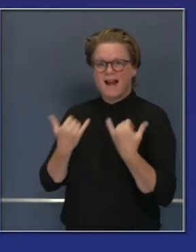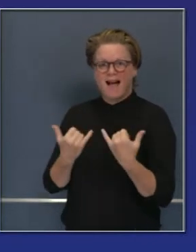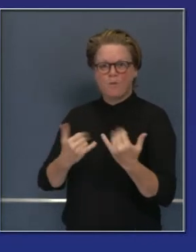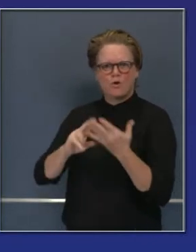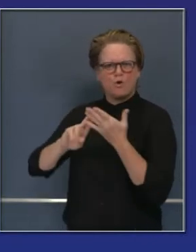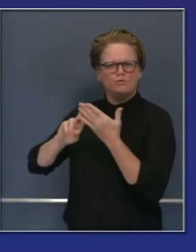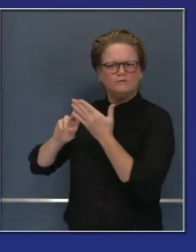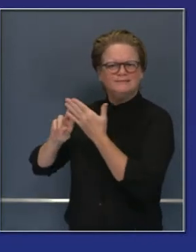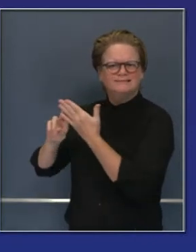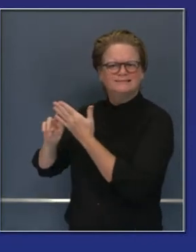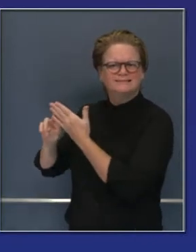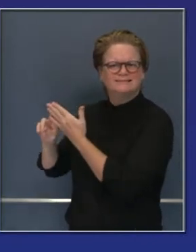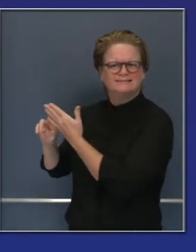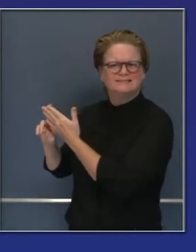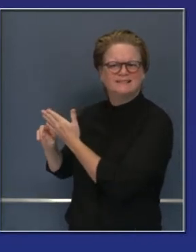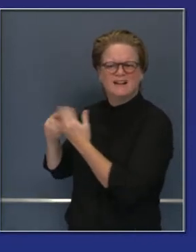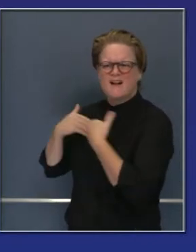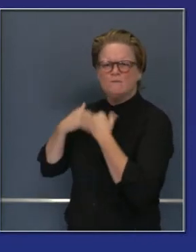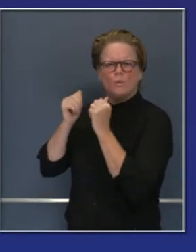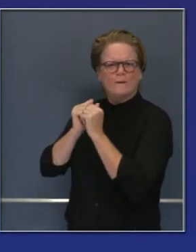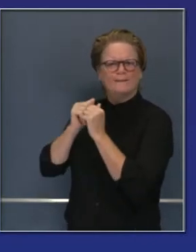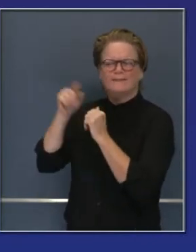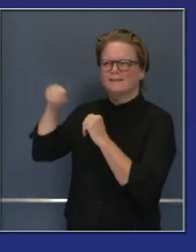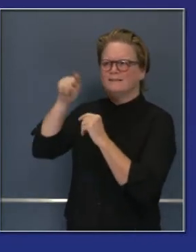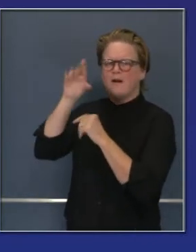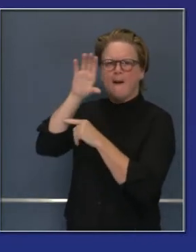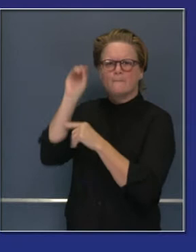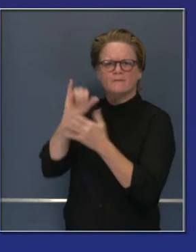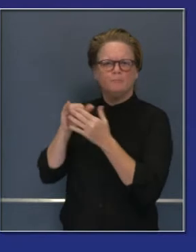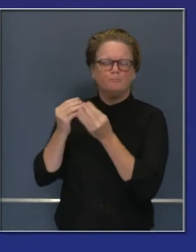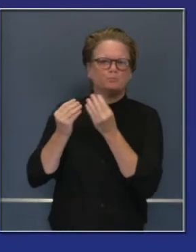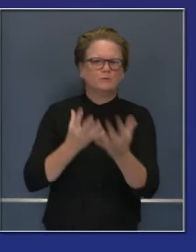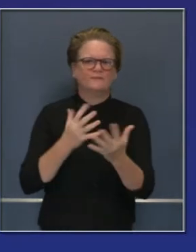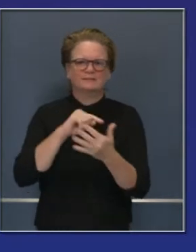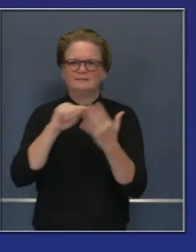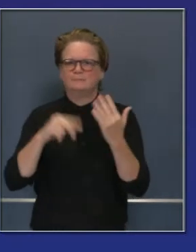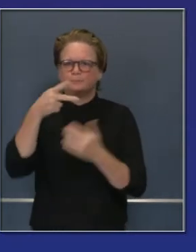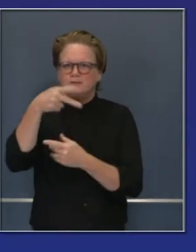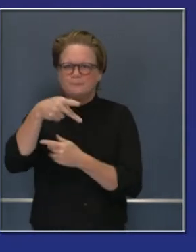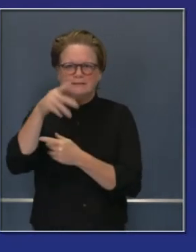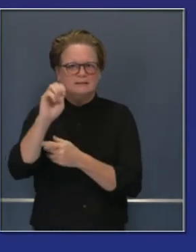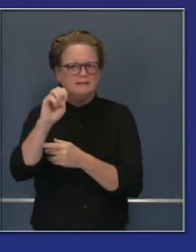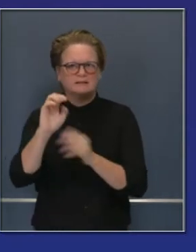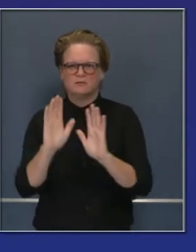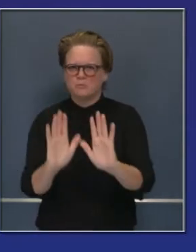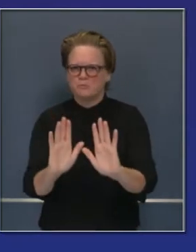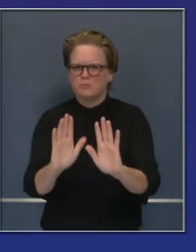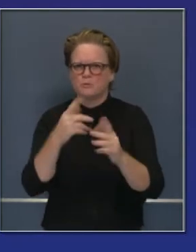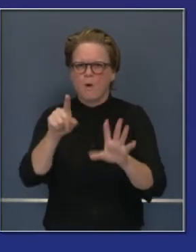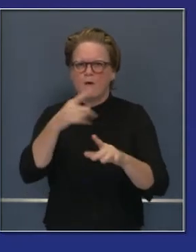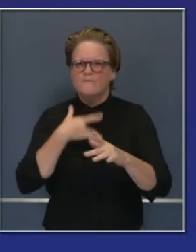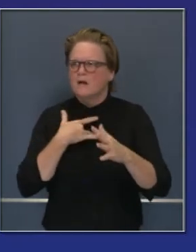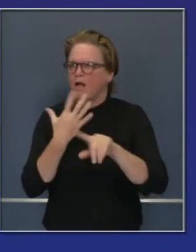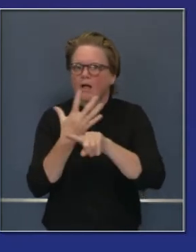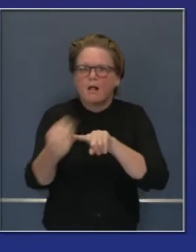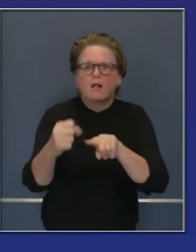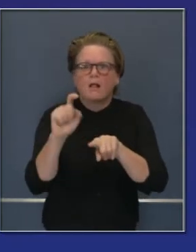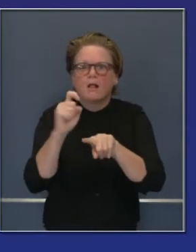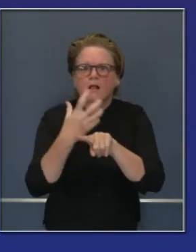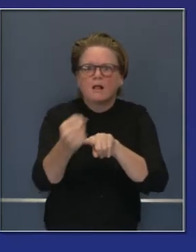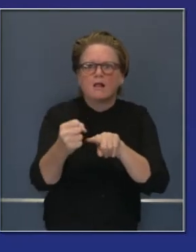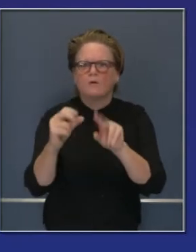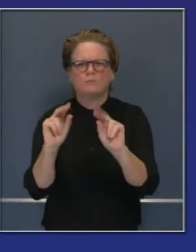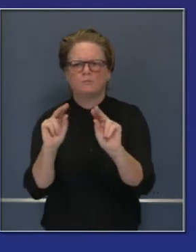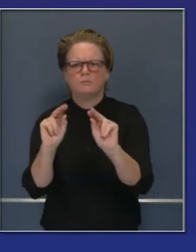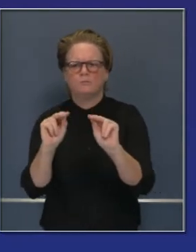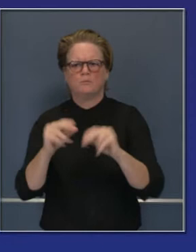nuestro contrato con compañías haciendo esfuerzos en California para encontrar a